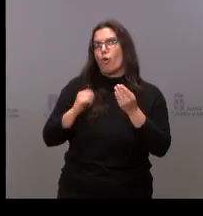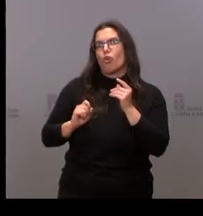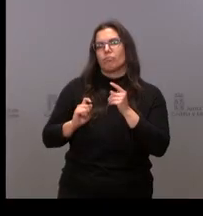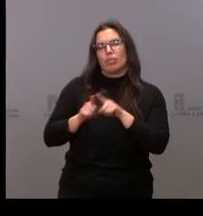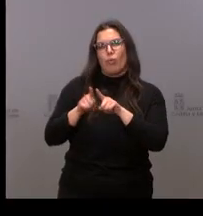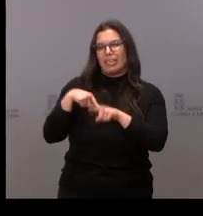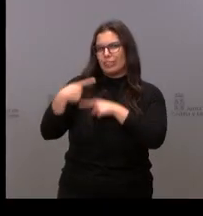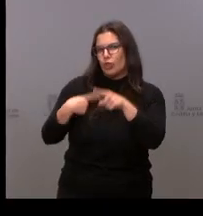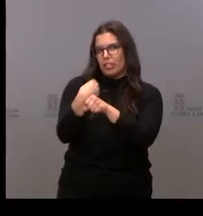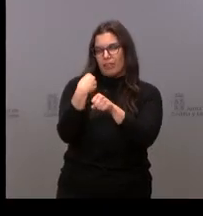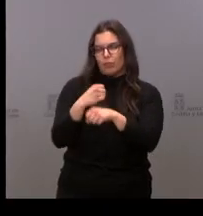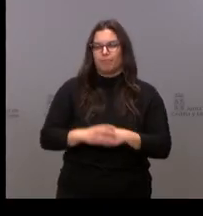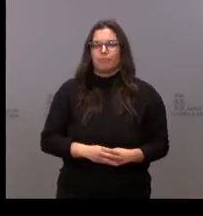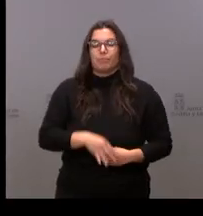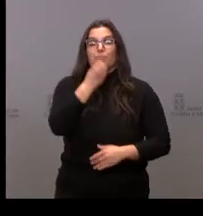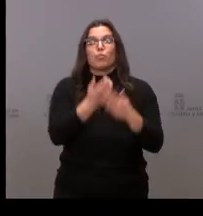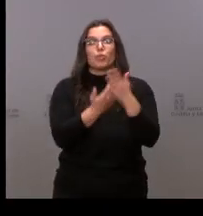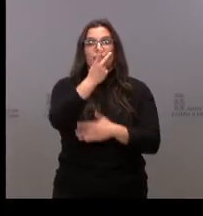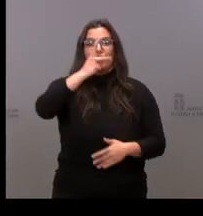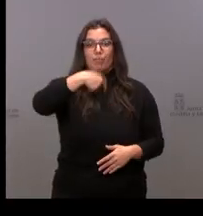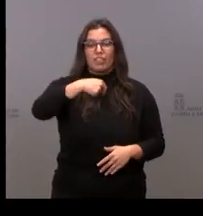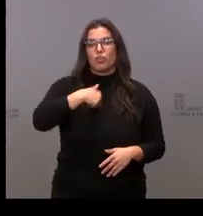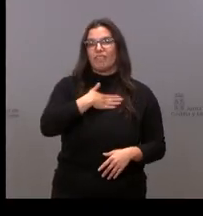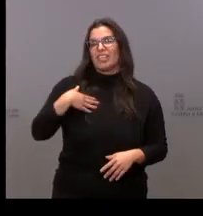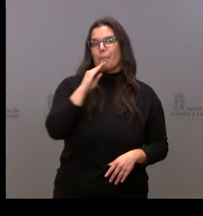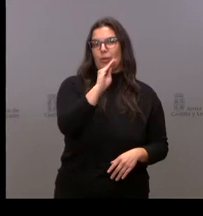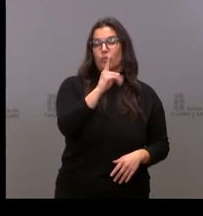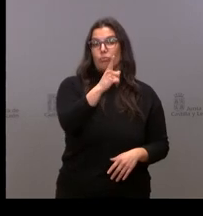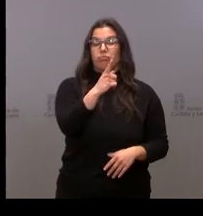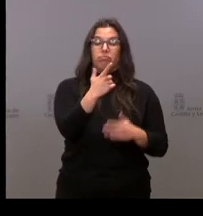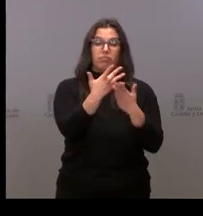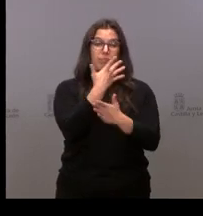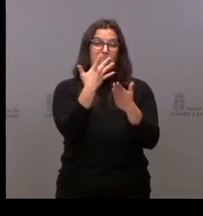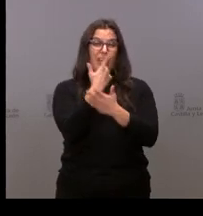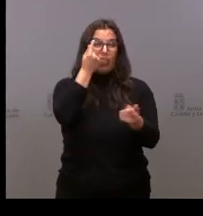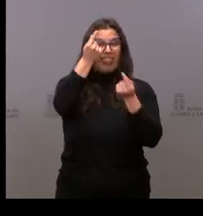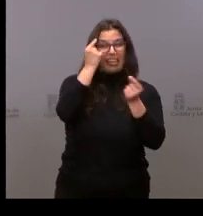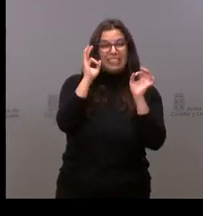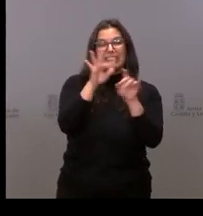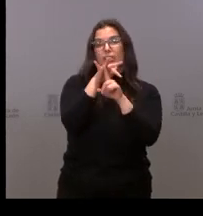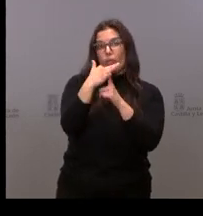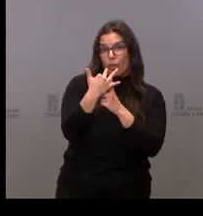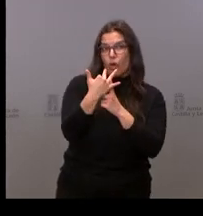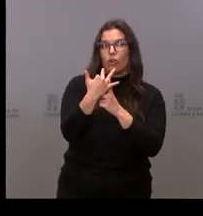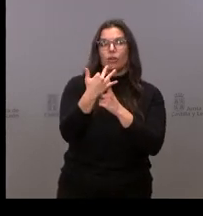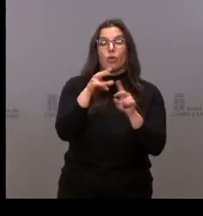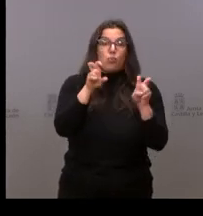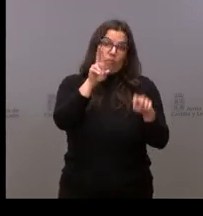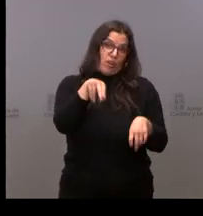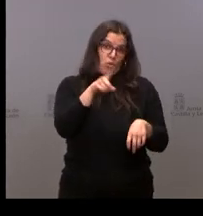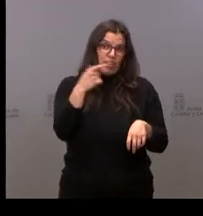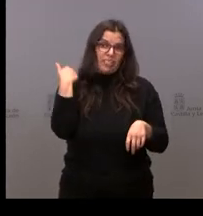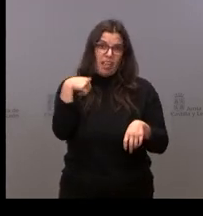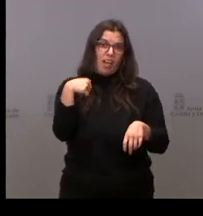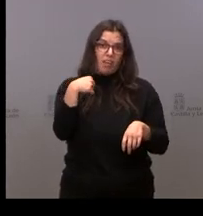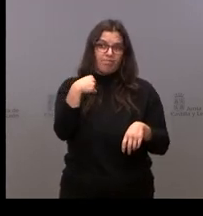vicepresidente. Yo le quería preguntar. Usted nos ha desgranado aquí unos datos y una situación que no es nueva. Lo llevan diciendo